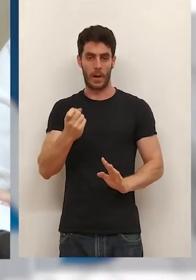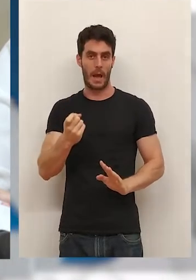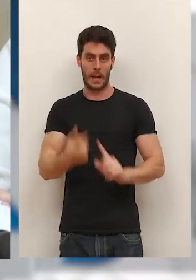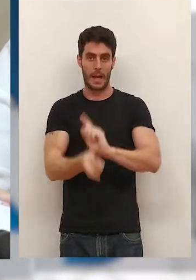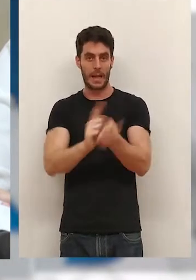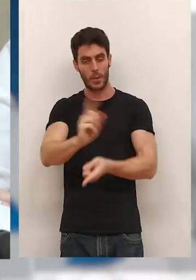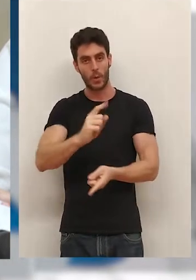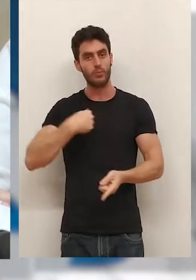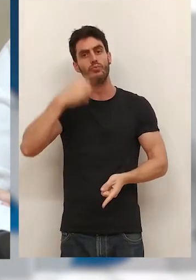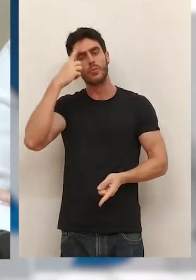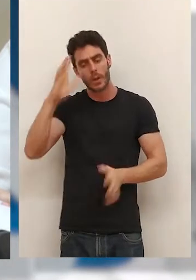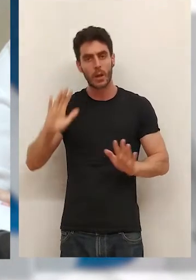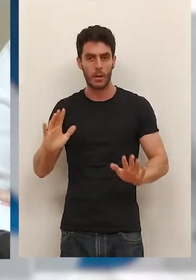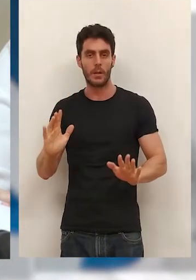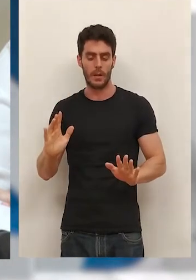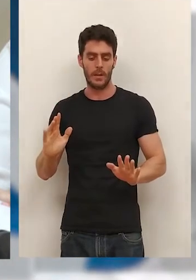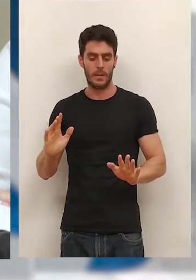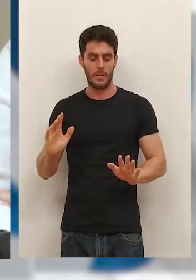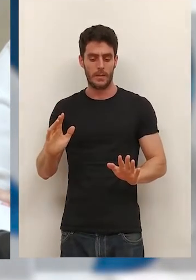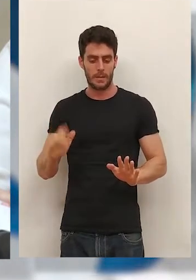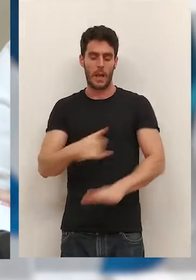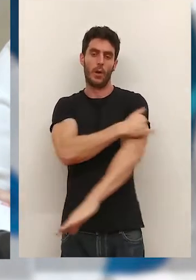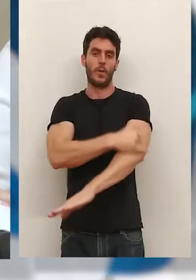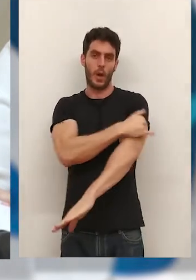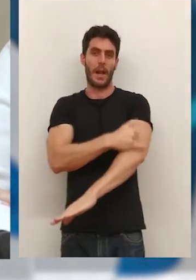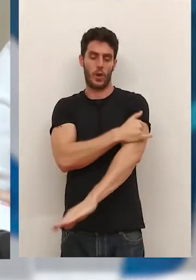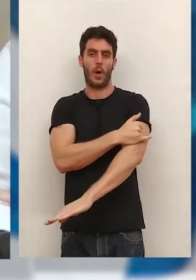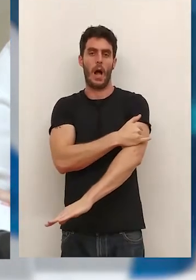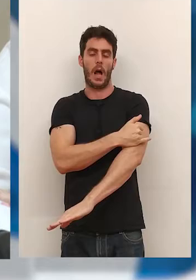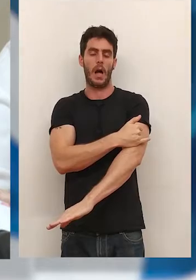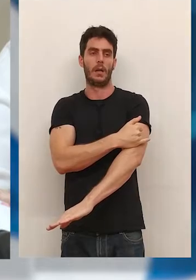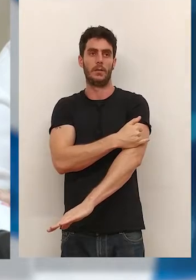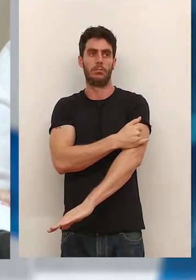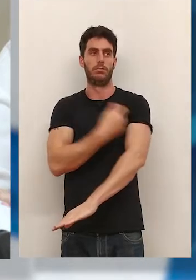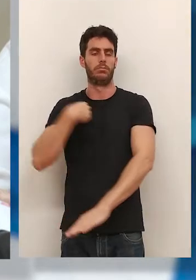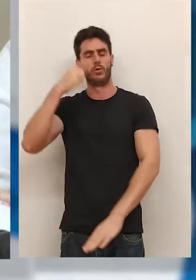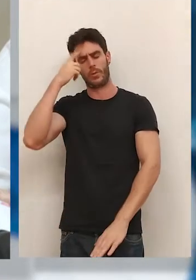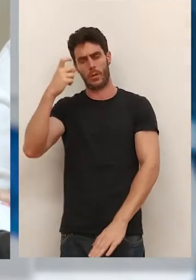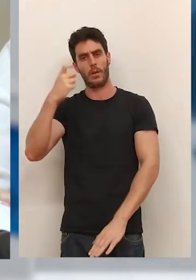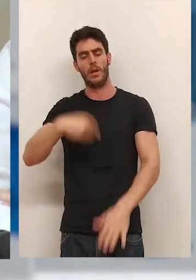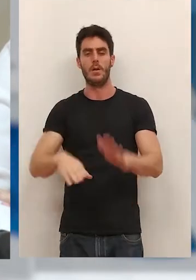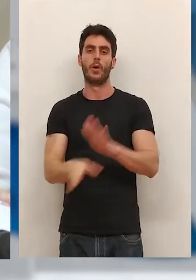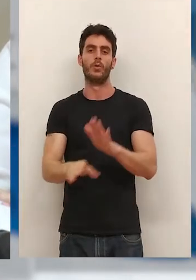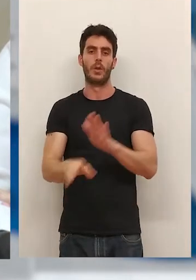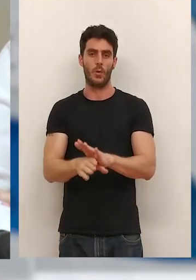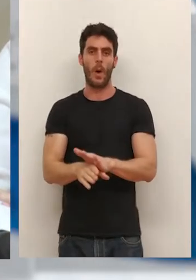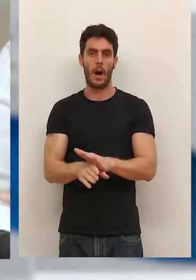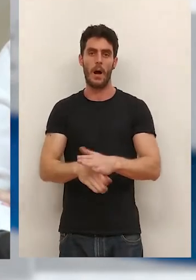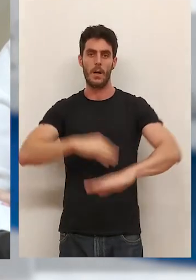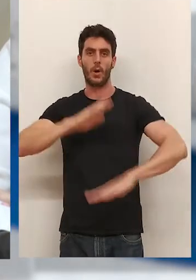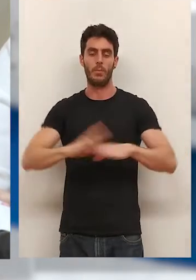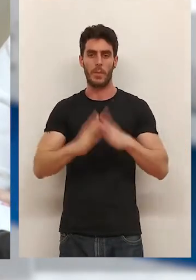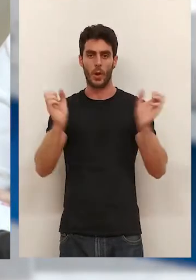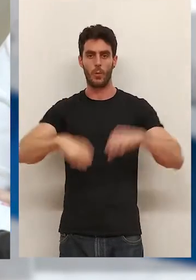cambio. Yo creo que esta rueda de prensa también marca que la disposición del gobierno sigue siendo pues el mantenimiento del cumplimiento de ese